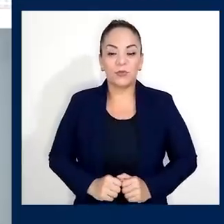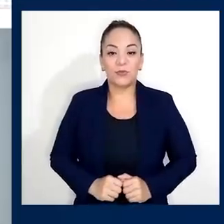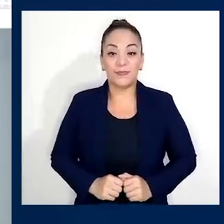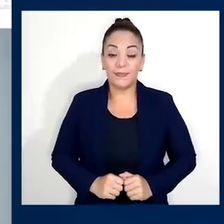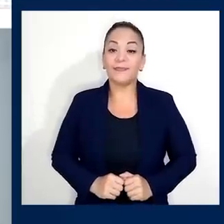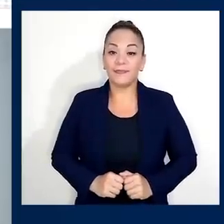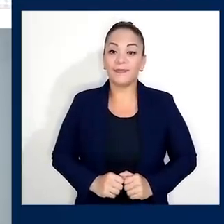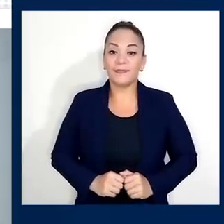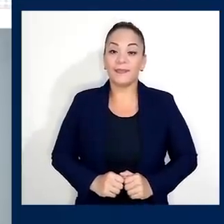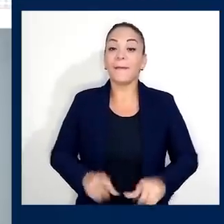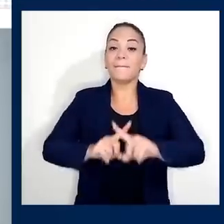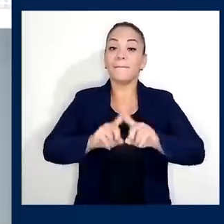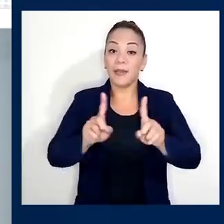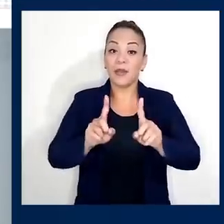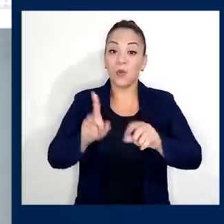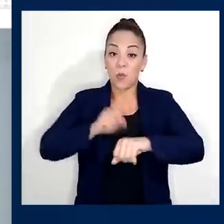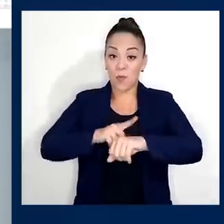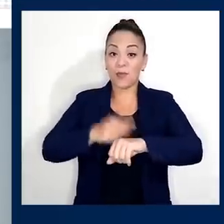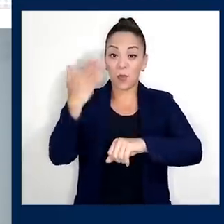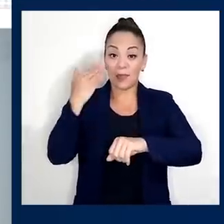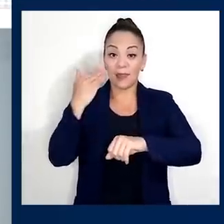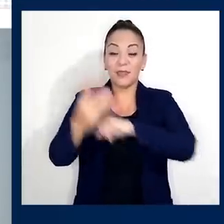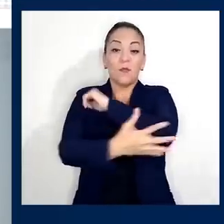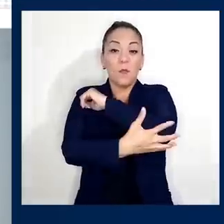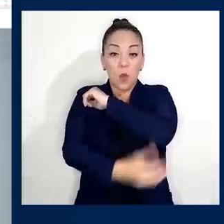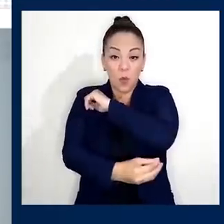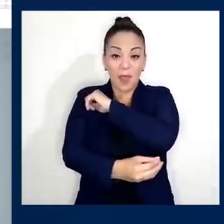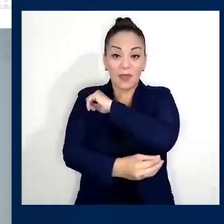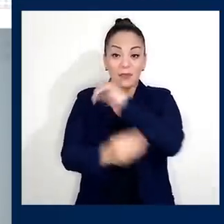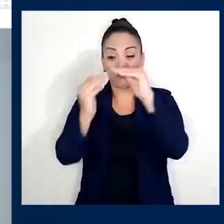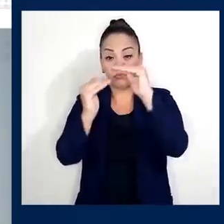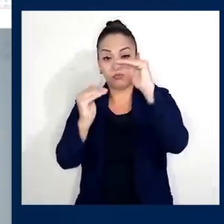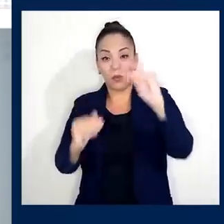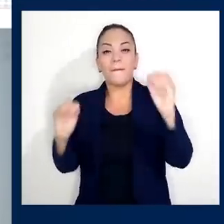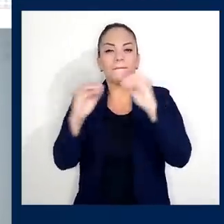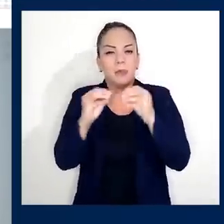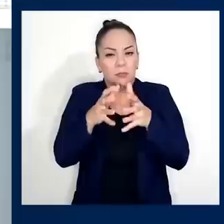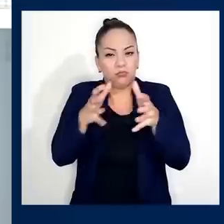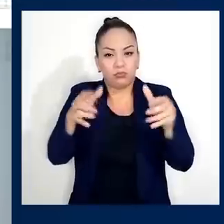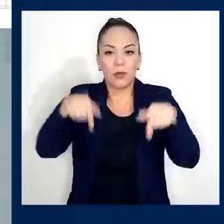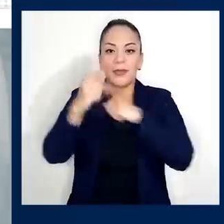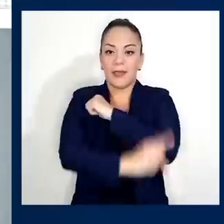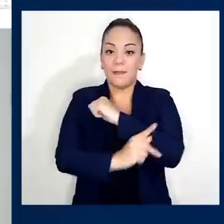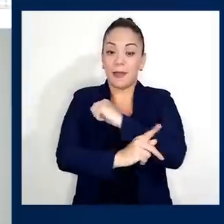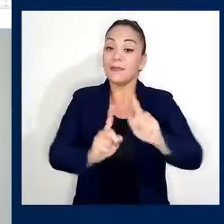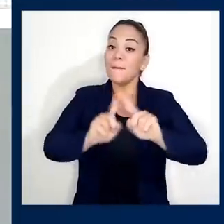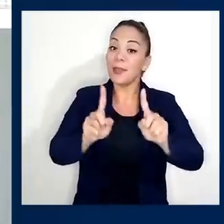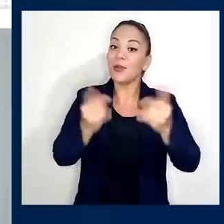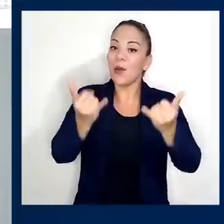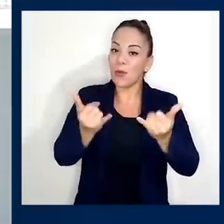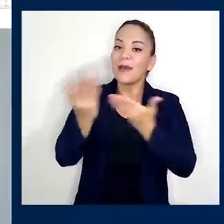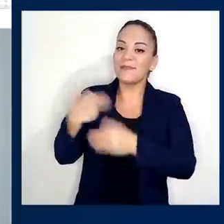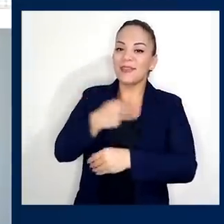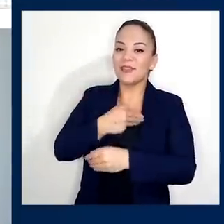mientras crecían, la pobreza y la desigualdad en este país. Pero ahora sí, ministro,